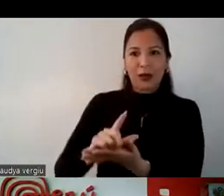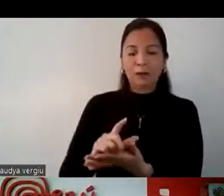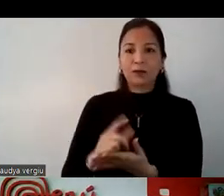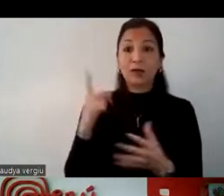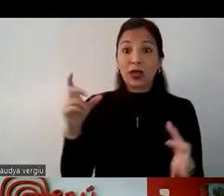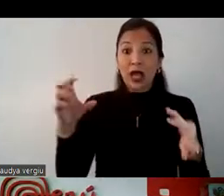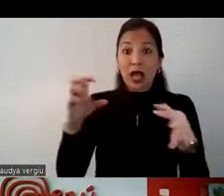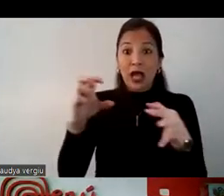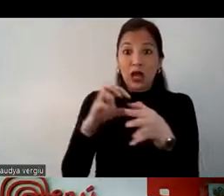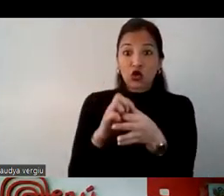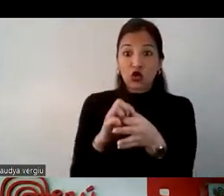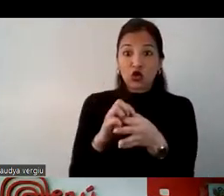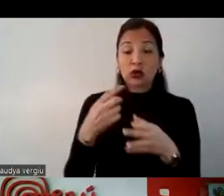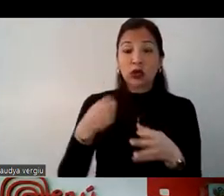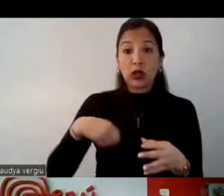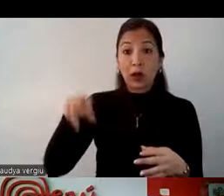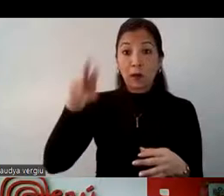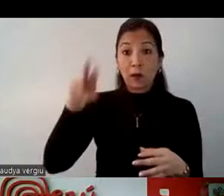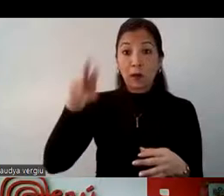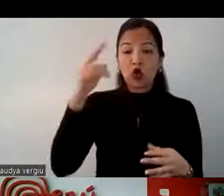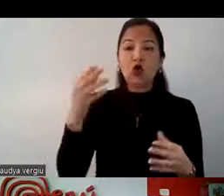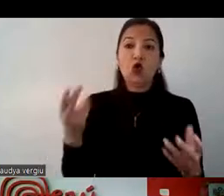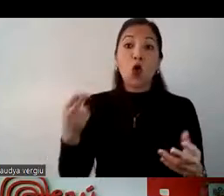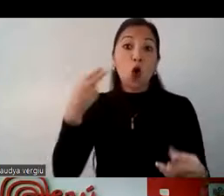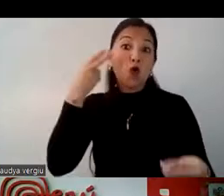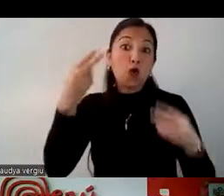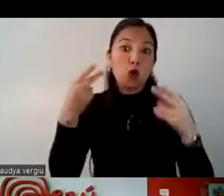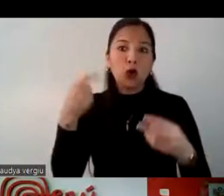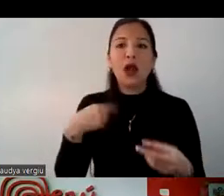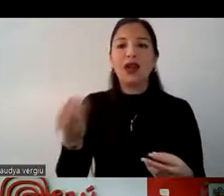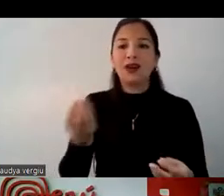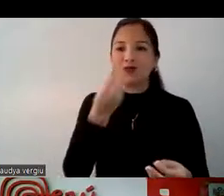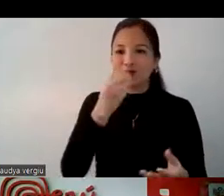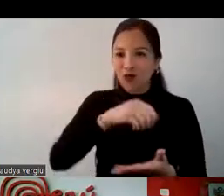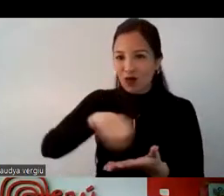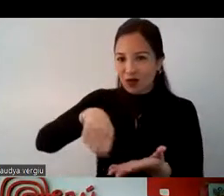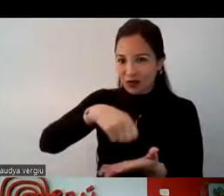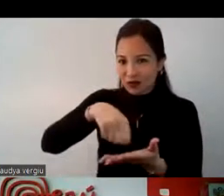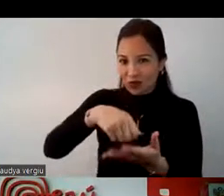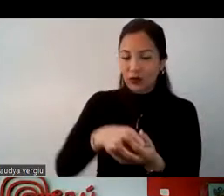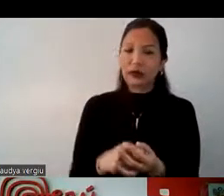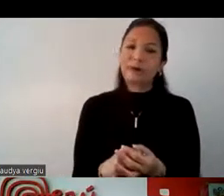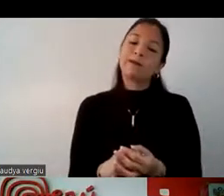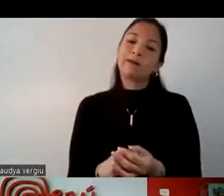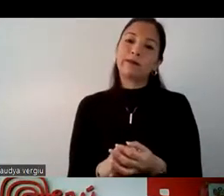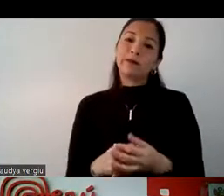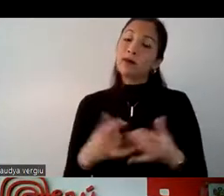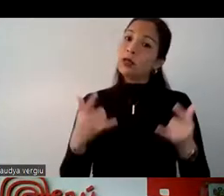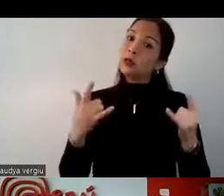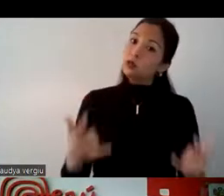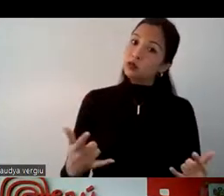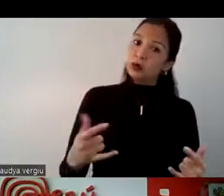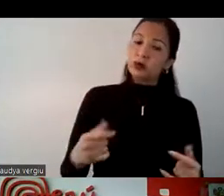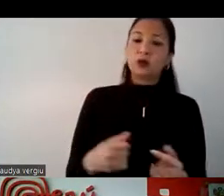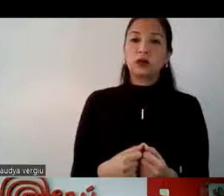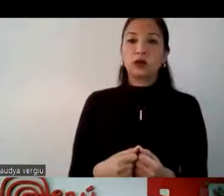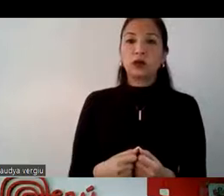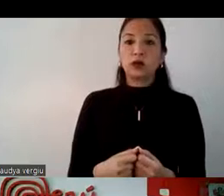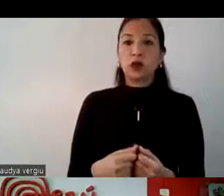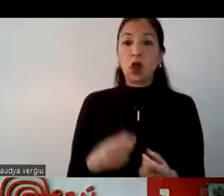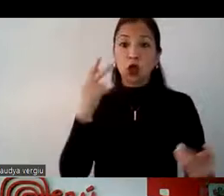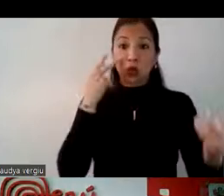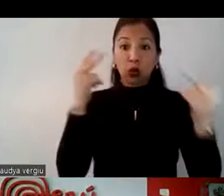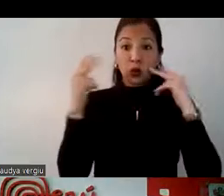como un destino cultural y gastronómico también. Bueno, el turista, el turista de la sierra,